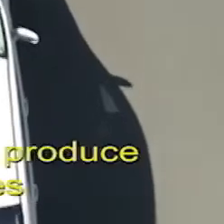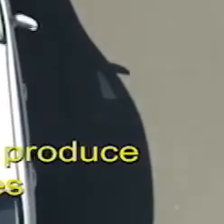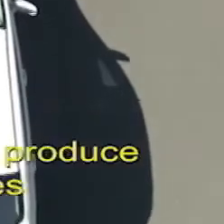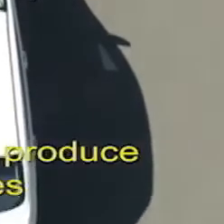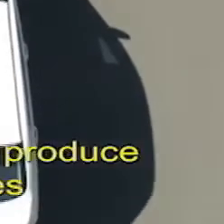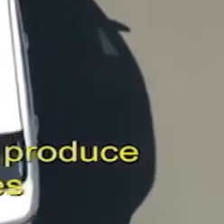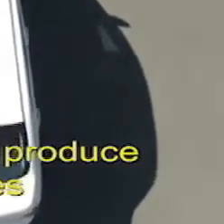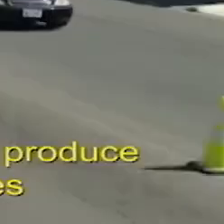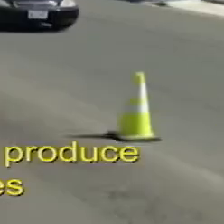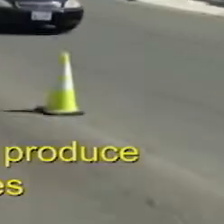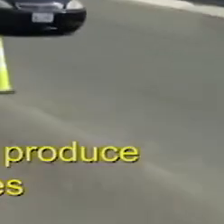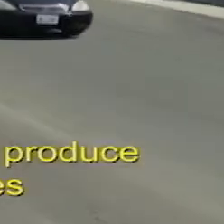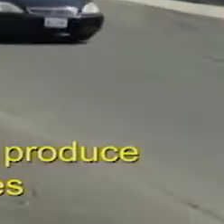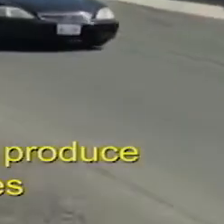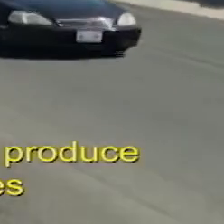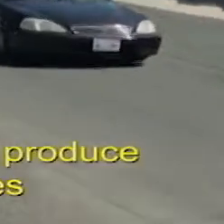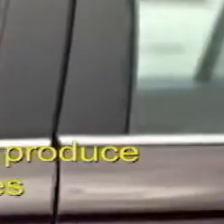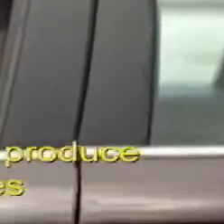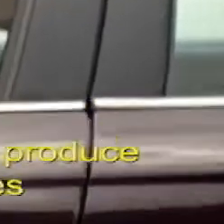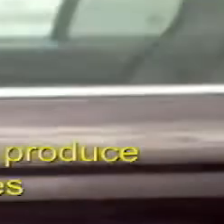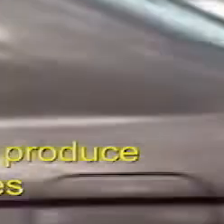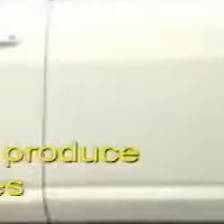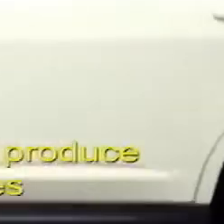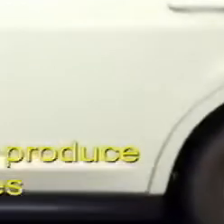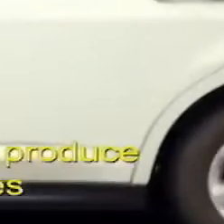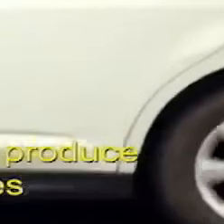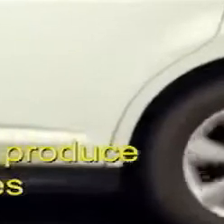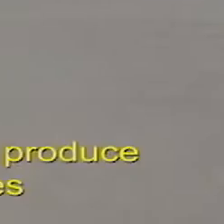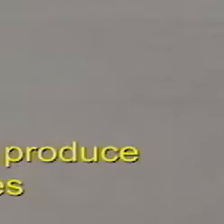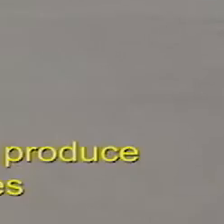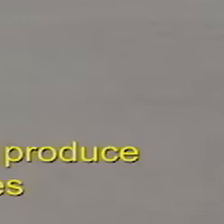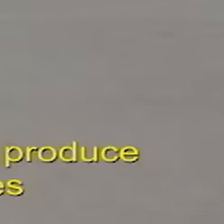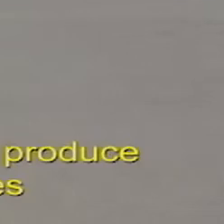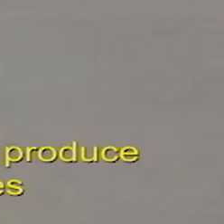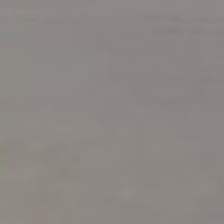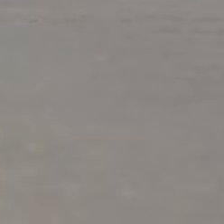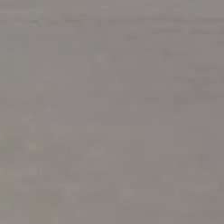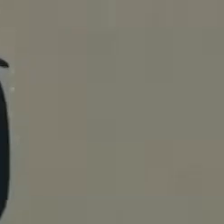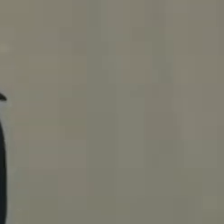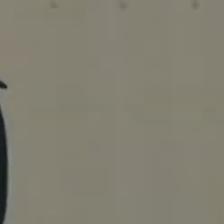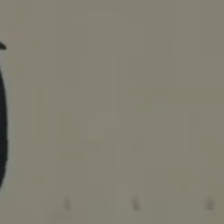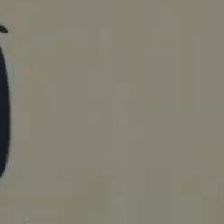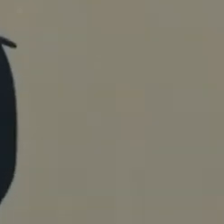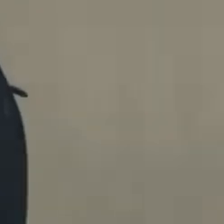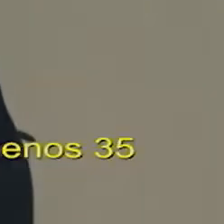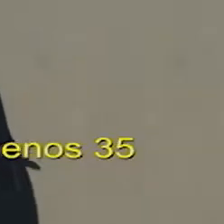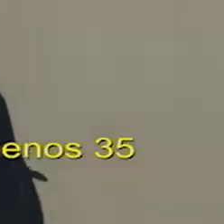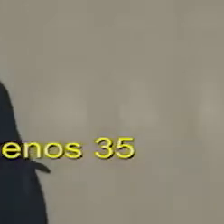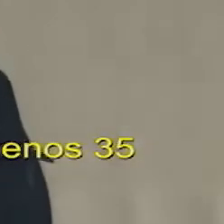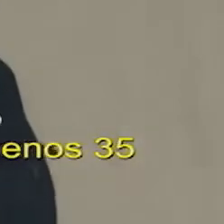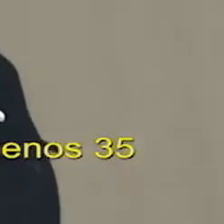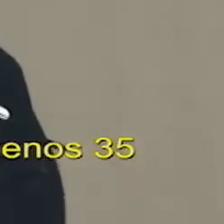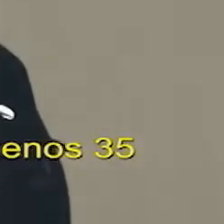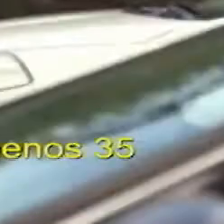Un aumento del 5% en la velocidad promedio produce un incremento del 20% en los accidentes con víctimas mortales. Un